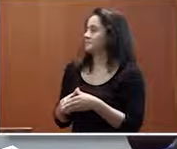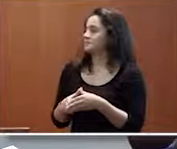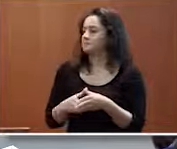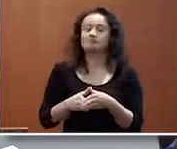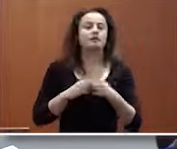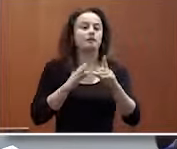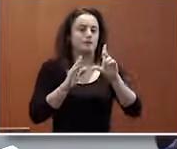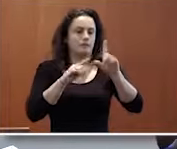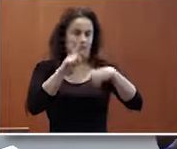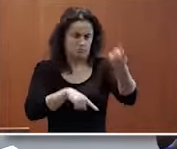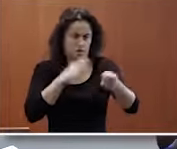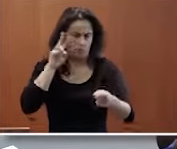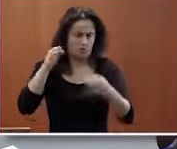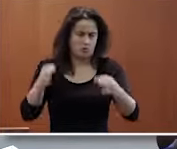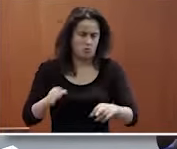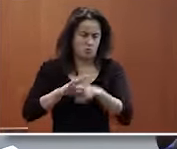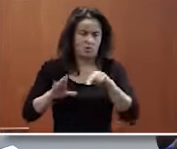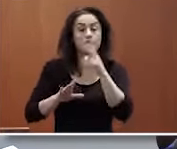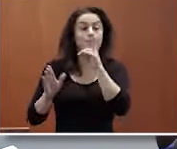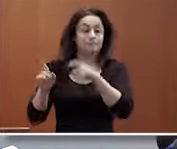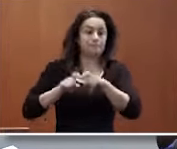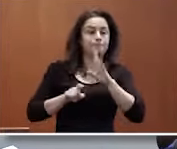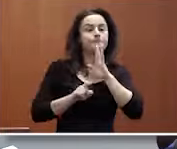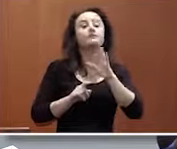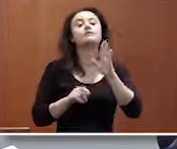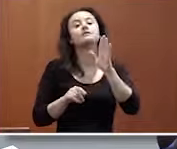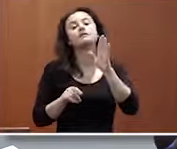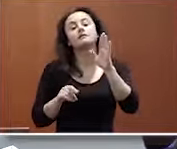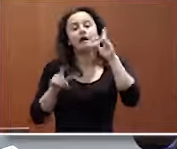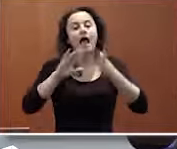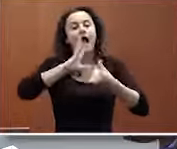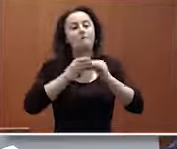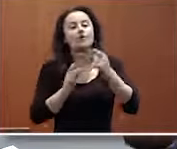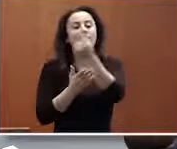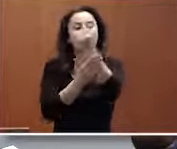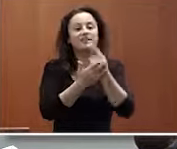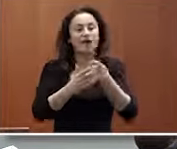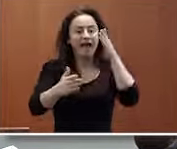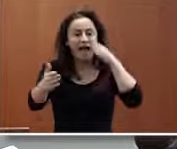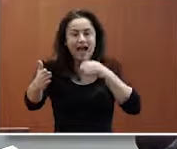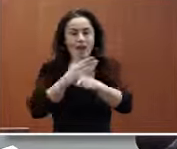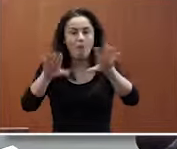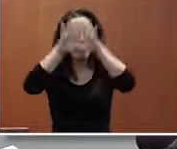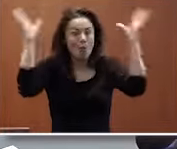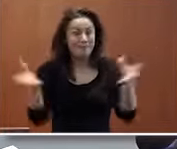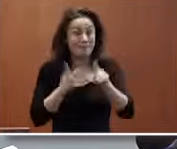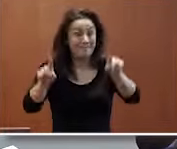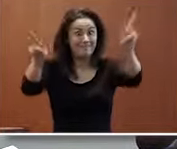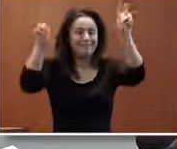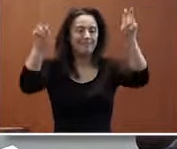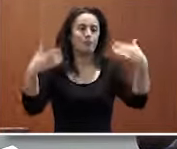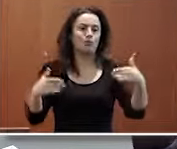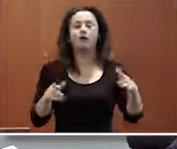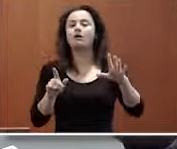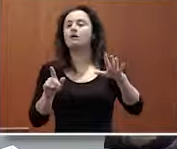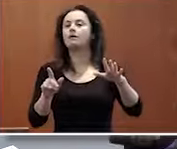veremos el vídeo capacitado seguro por otro lado la aplicación diseño para todos es el otro mundo la accesibilidad universal los